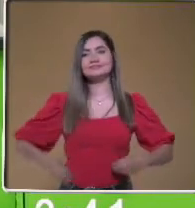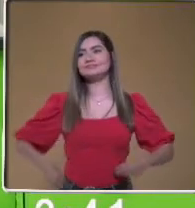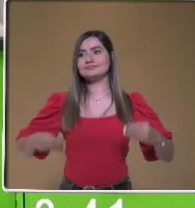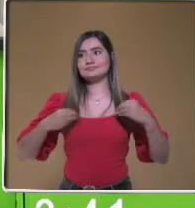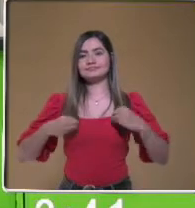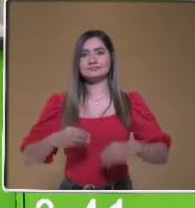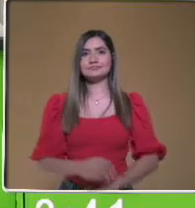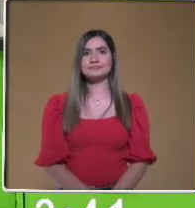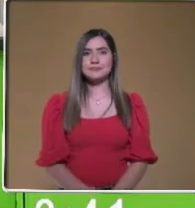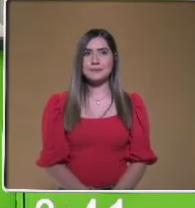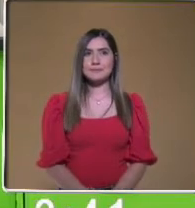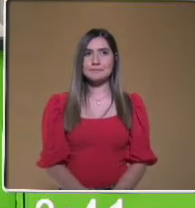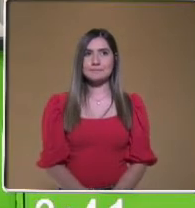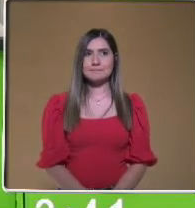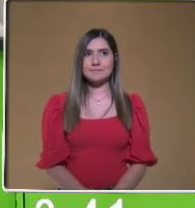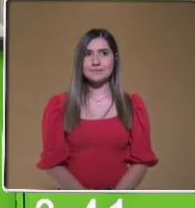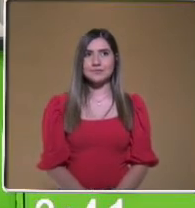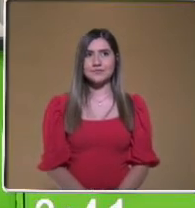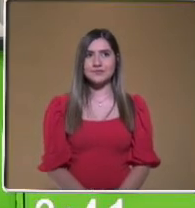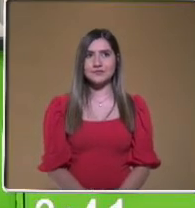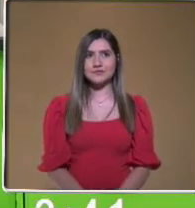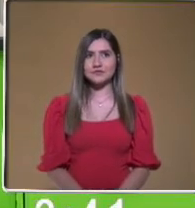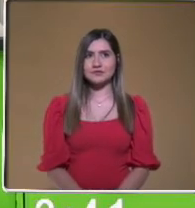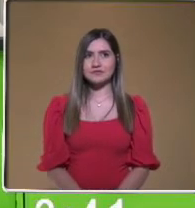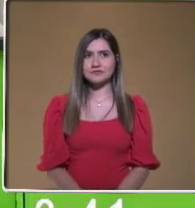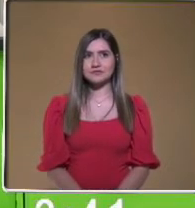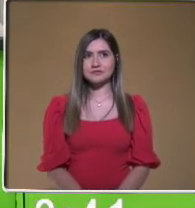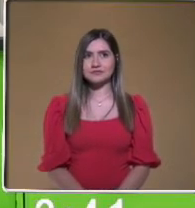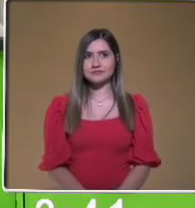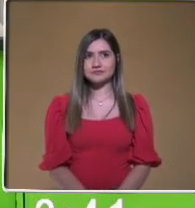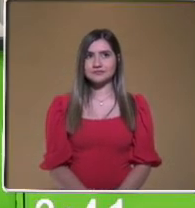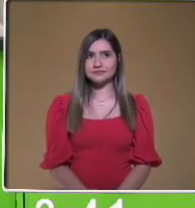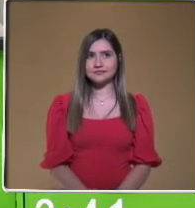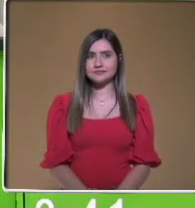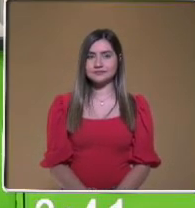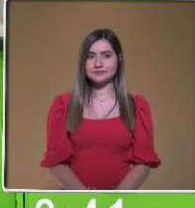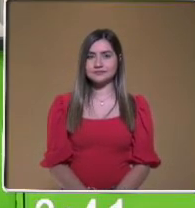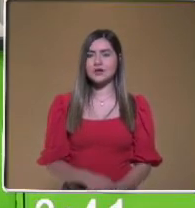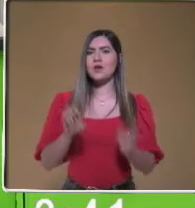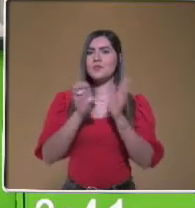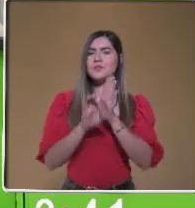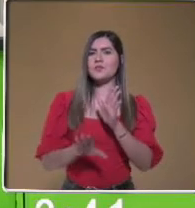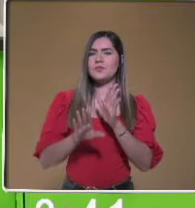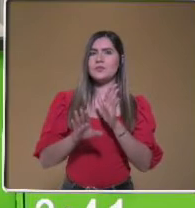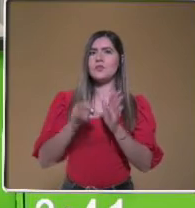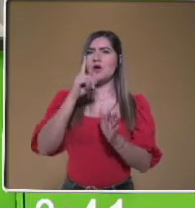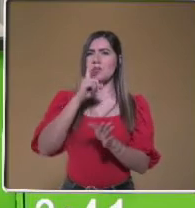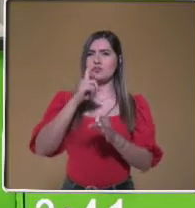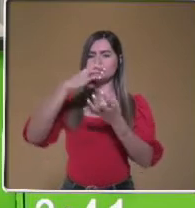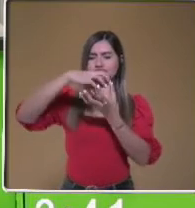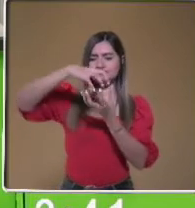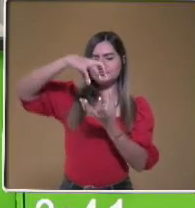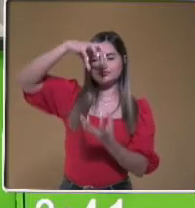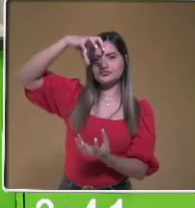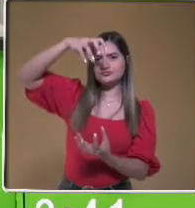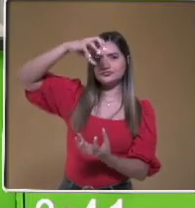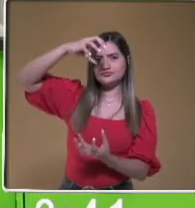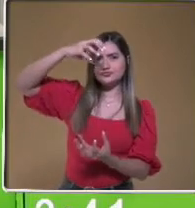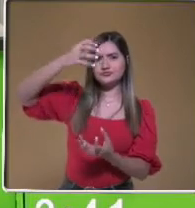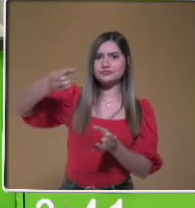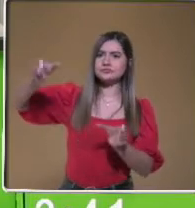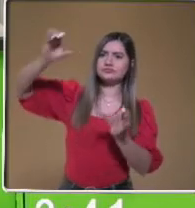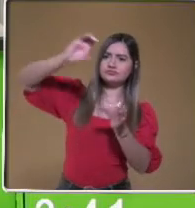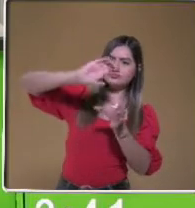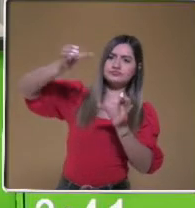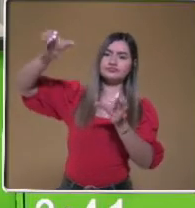las botellas, sería recomendable utilizar el recipiente para más usos, no